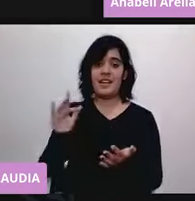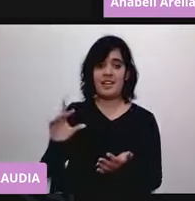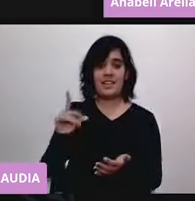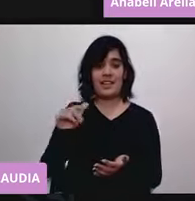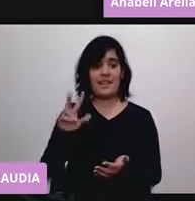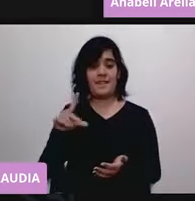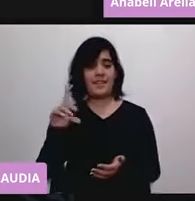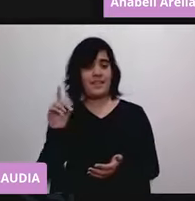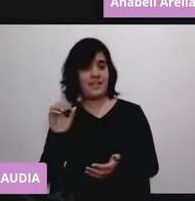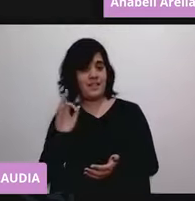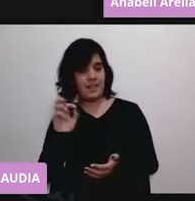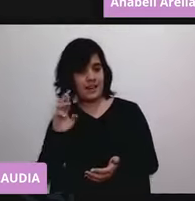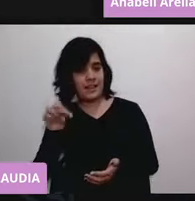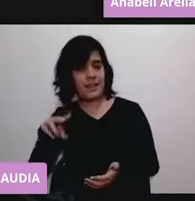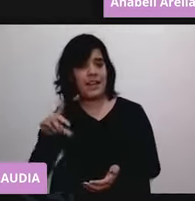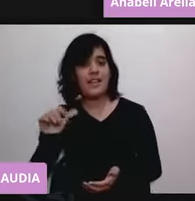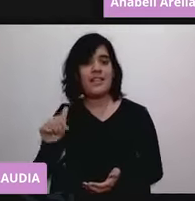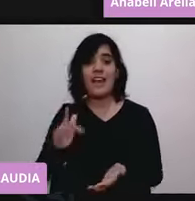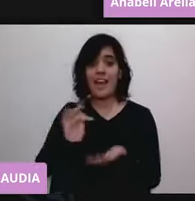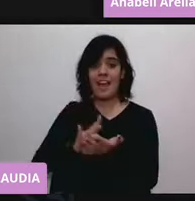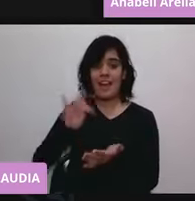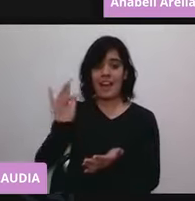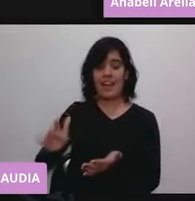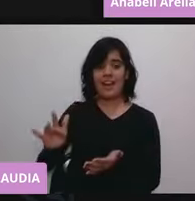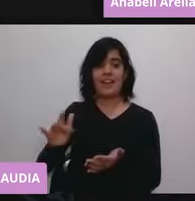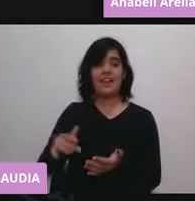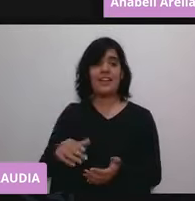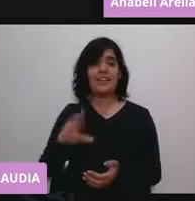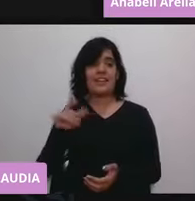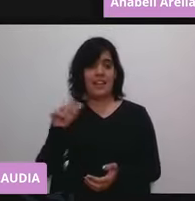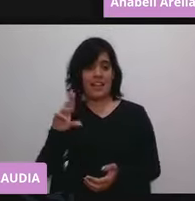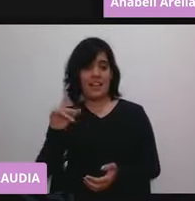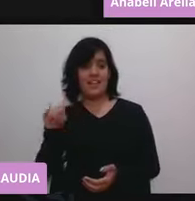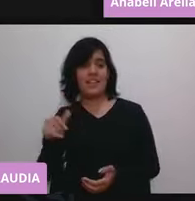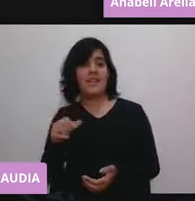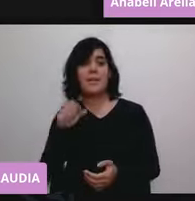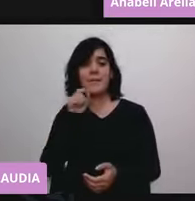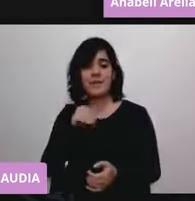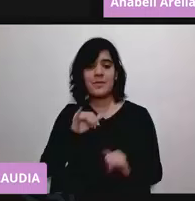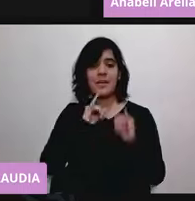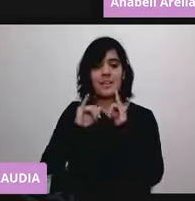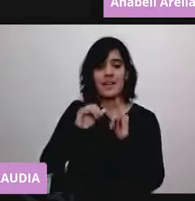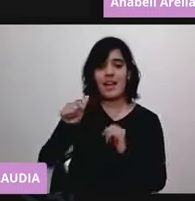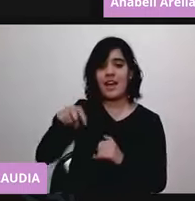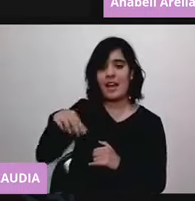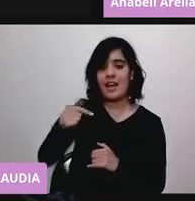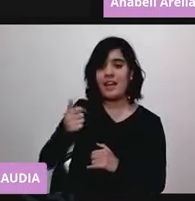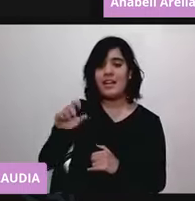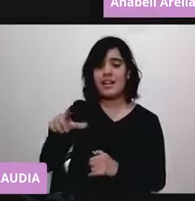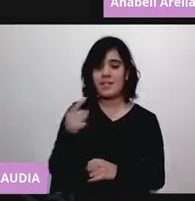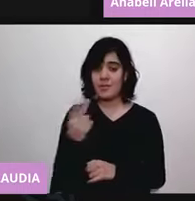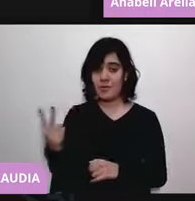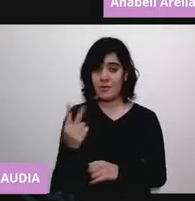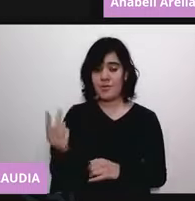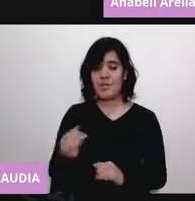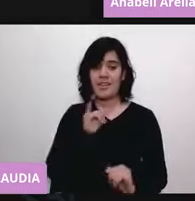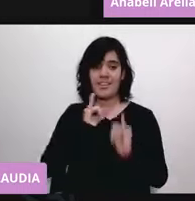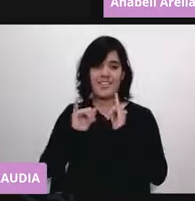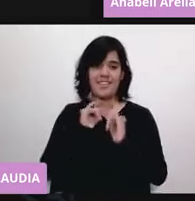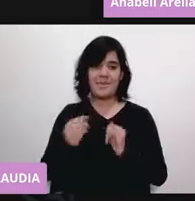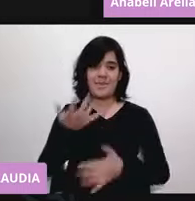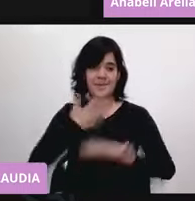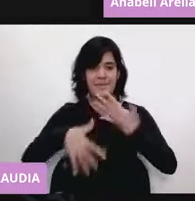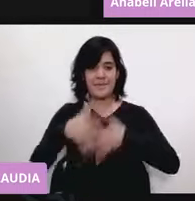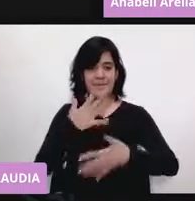que estuvieron en apoyo. Gracias a Claudia, Bautista y Ángel de la Parra que nos estuvieron acompañando en la interpretación en lengua de señas